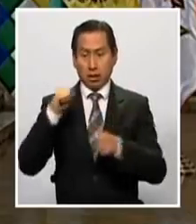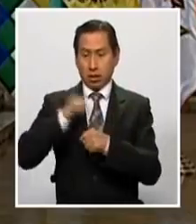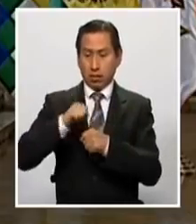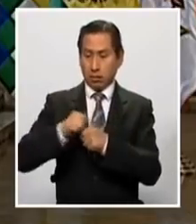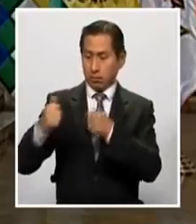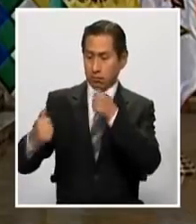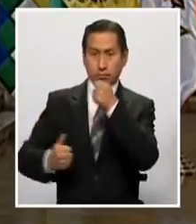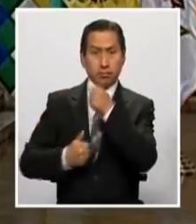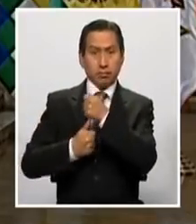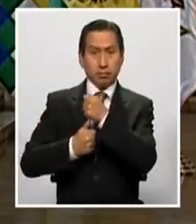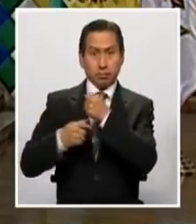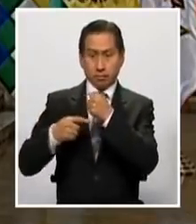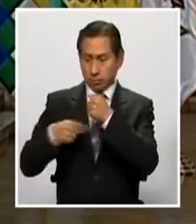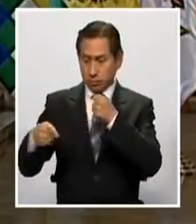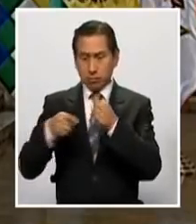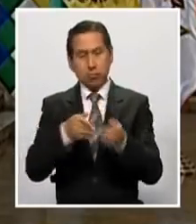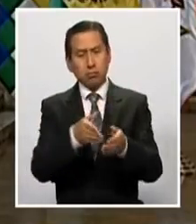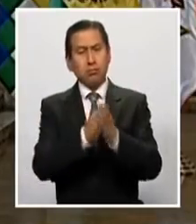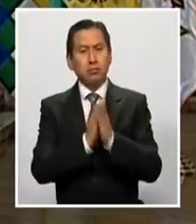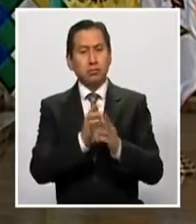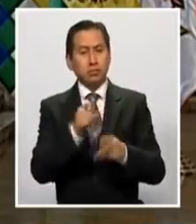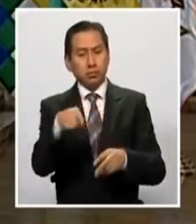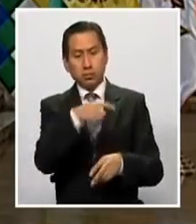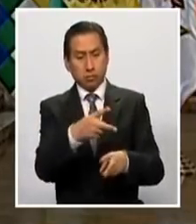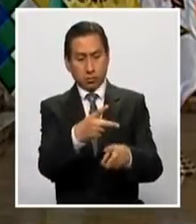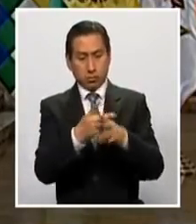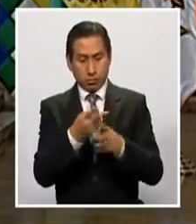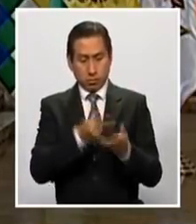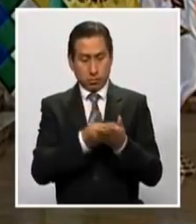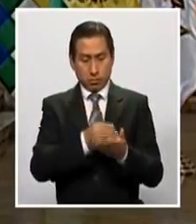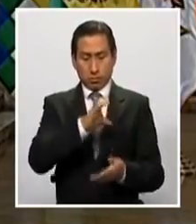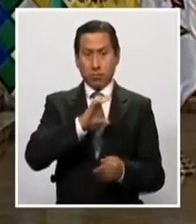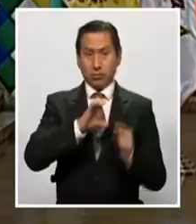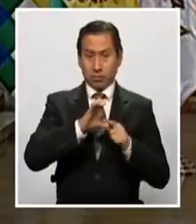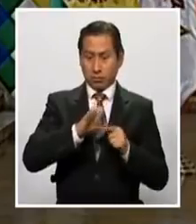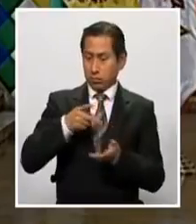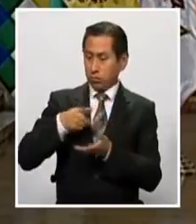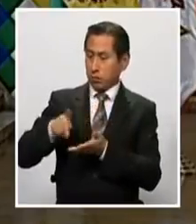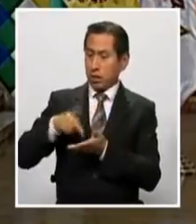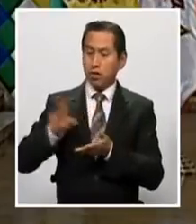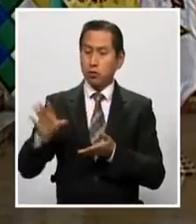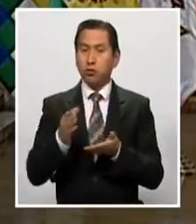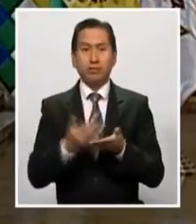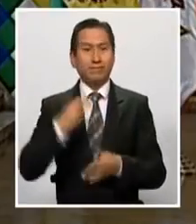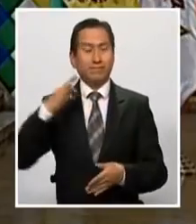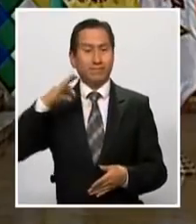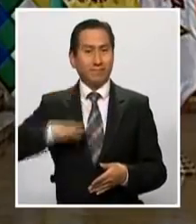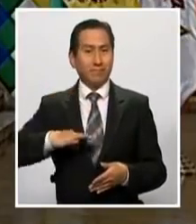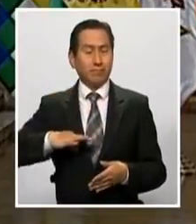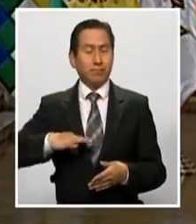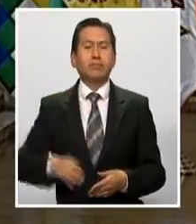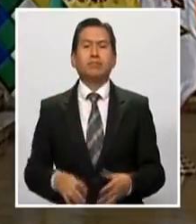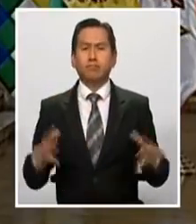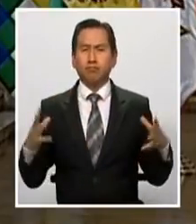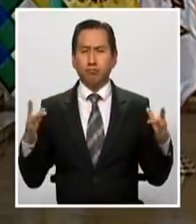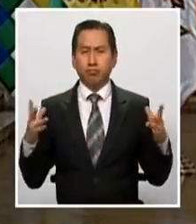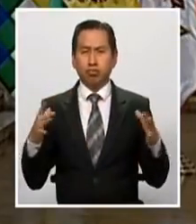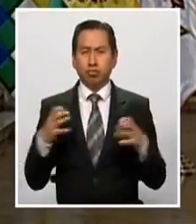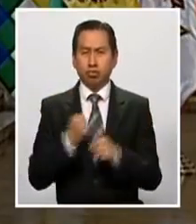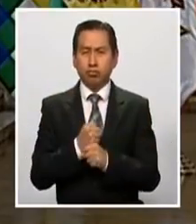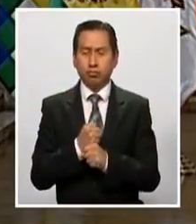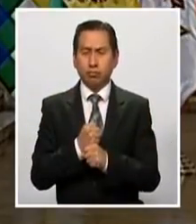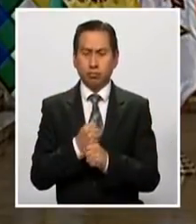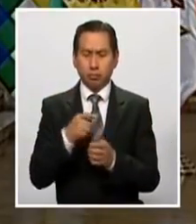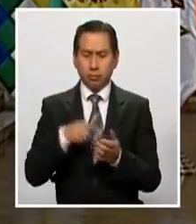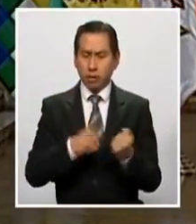solicita el crédito para pagar los salarios de sus trabajadores. En resumen, lo que buscamos